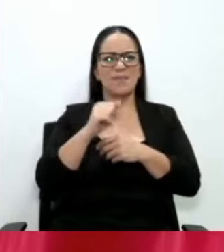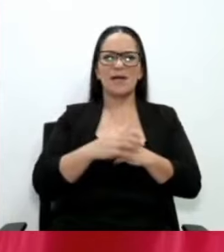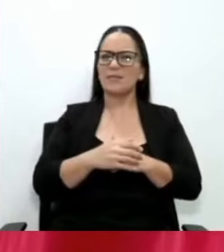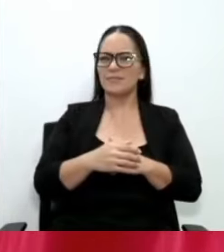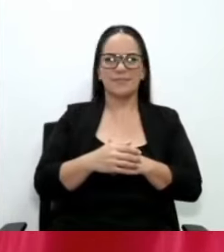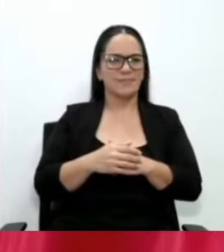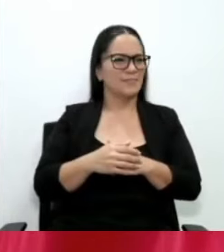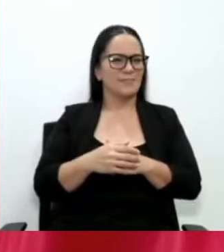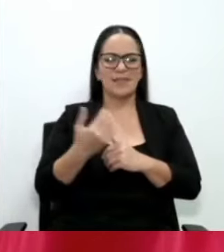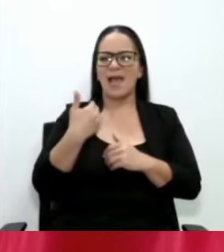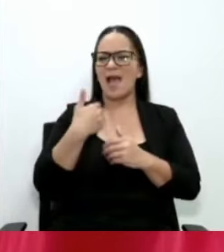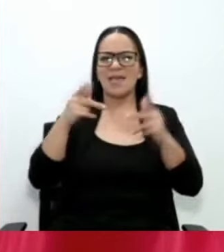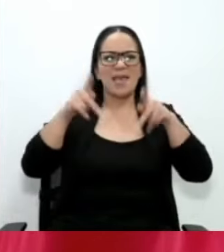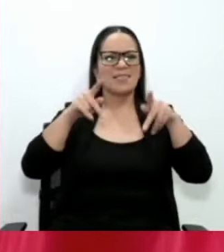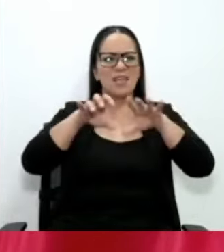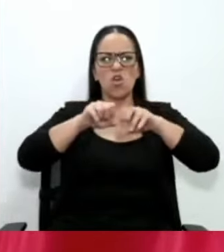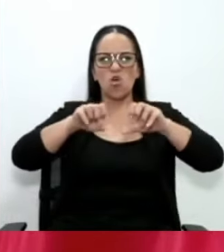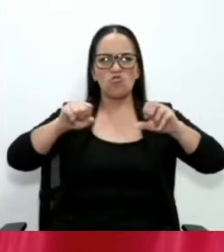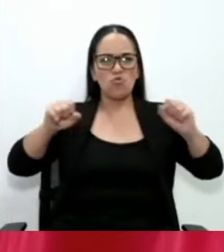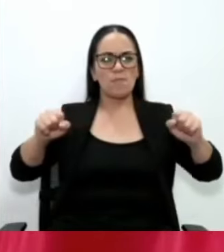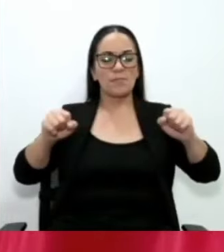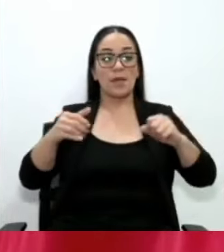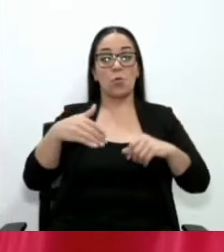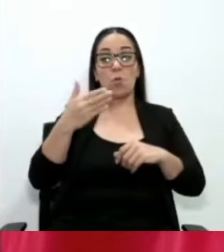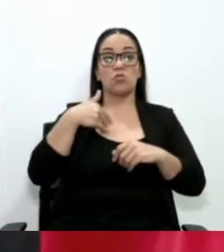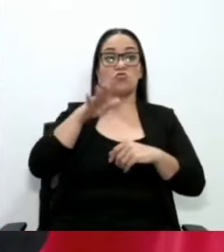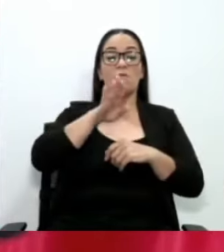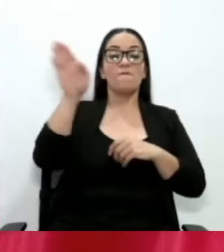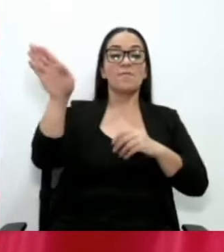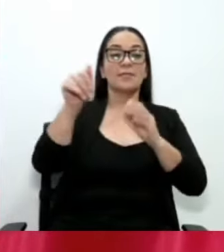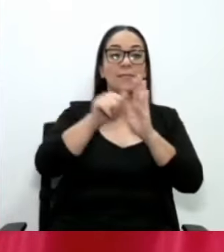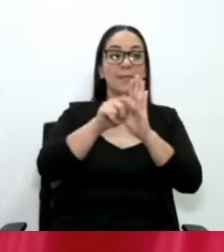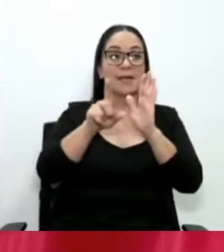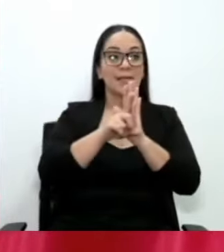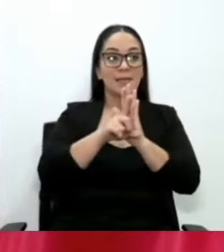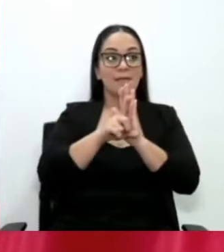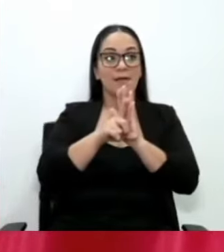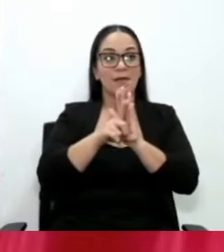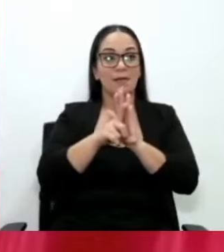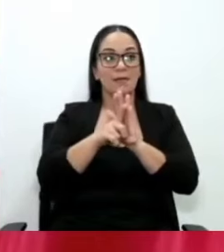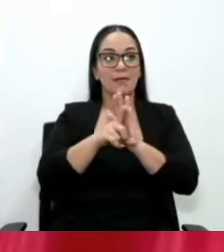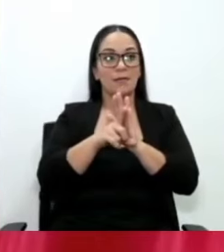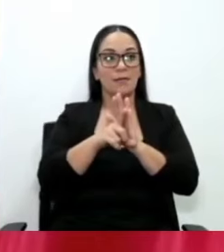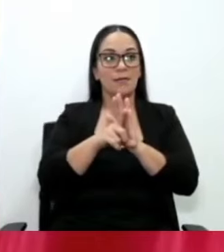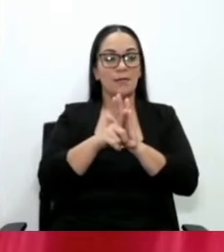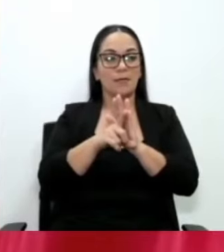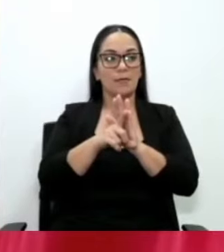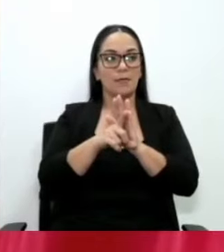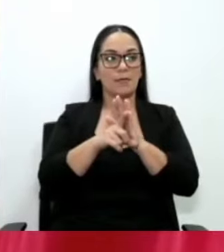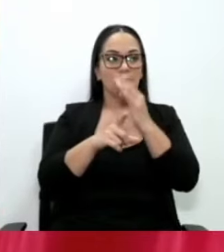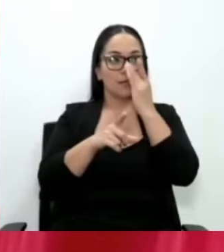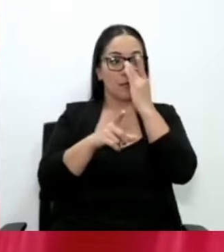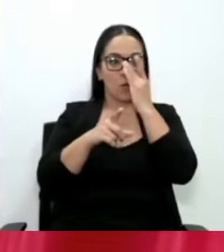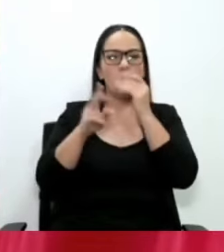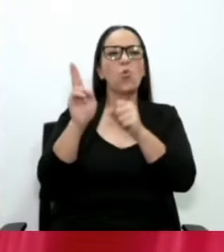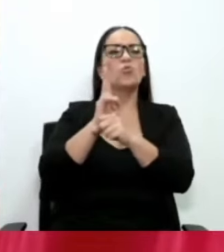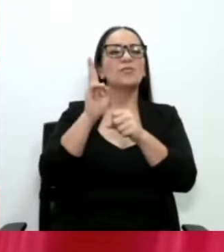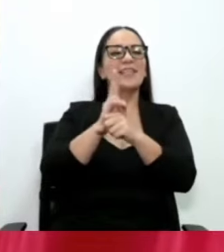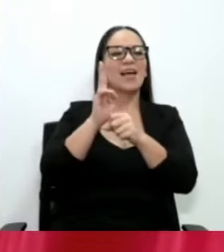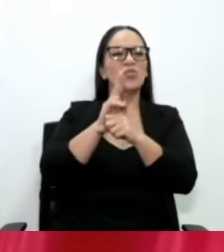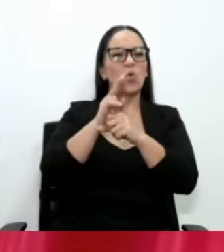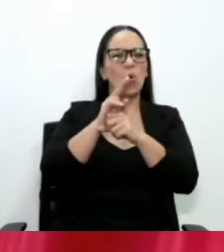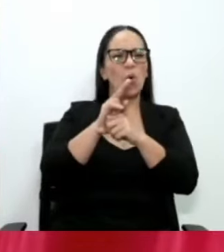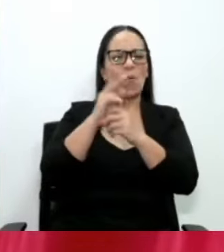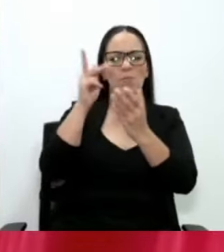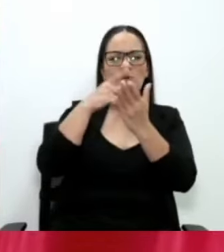tan corrupto que cuando yo fui a la Asamblea Legislativa, utilizando inteligencia artificial o cualquier otro programa,